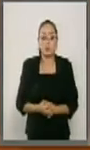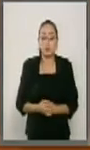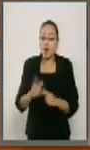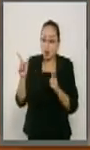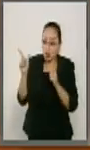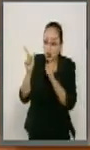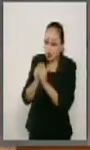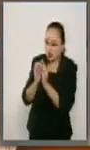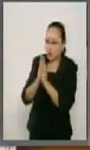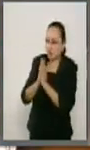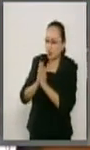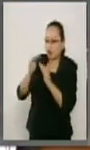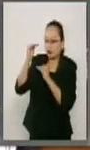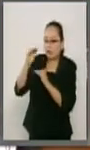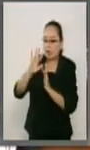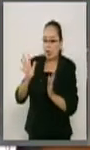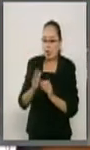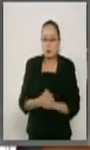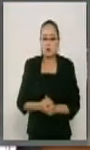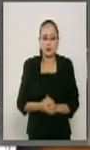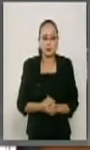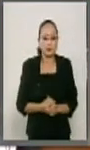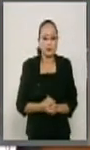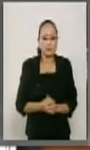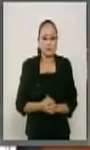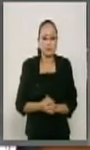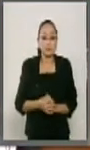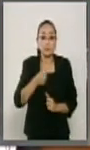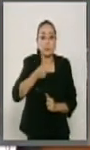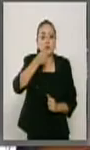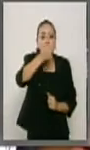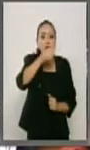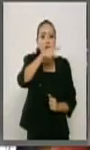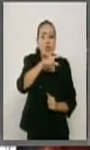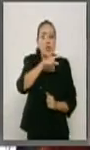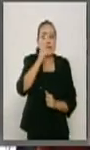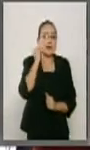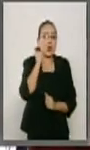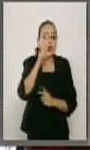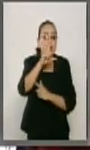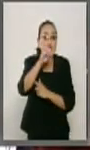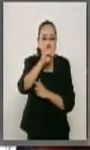senadora. Concluyó su tiempo. Permíteme el sonido del escaño del senador Lozano.